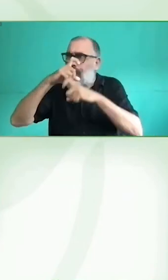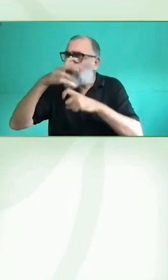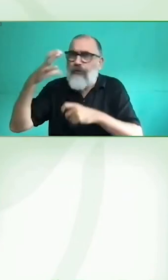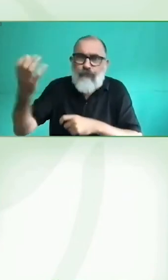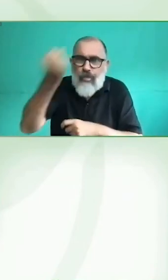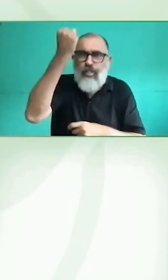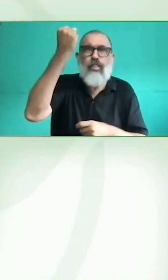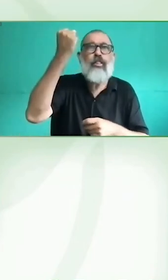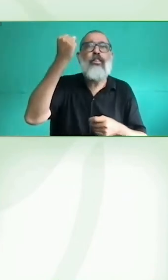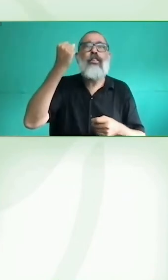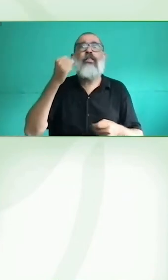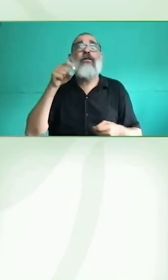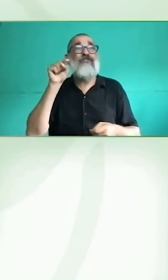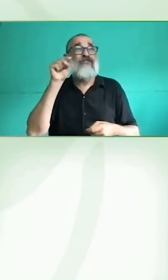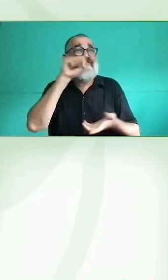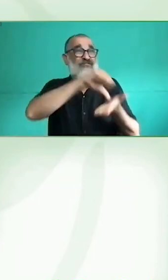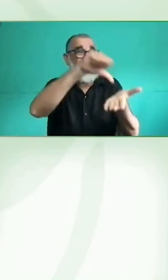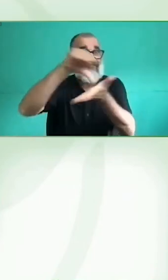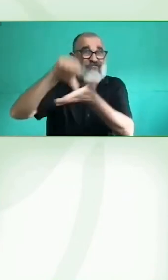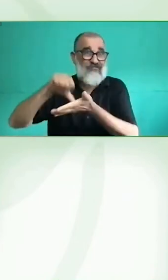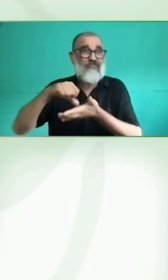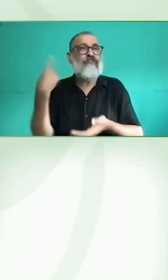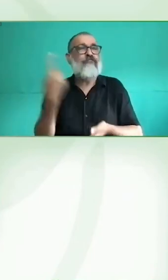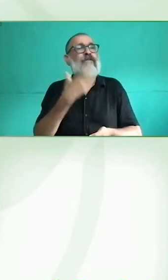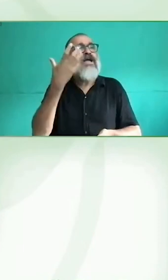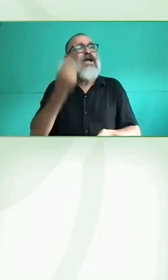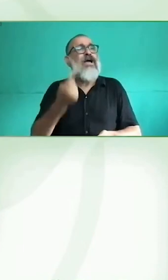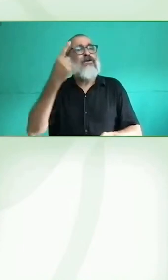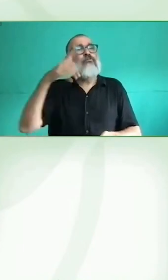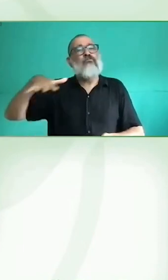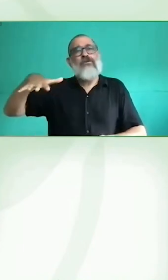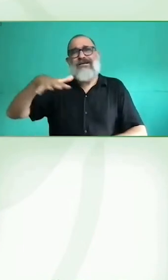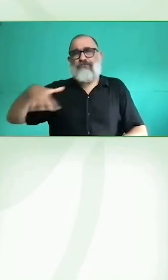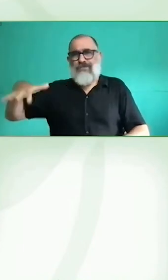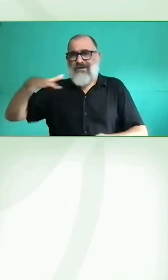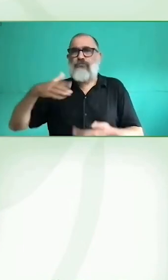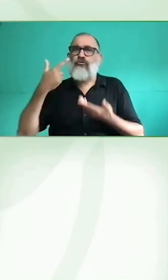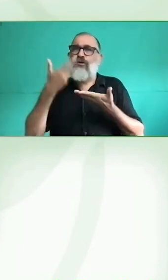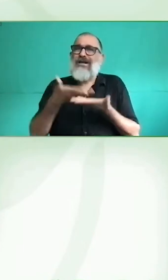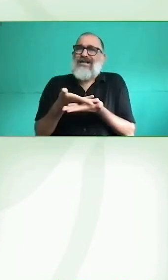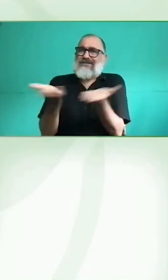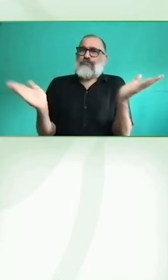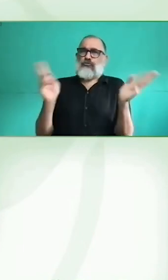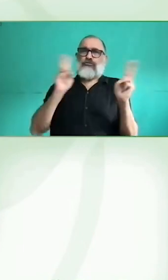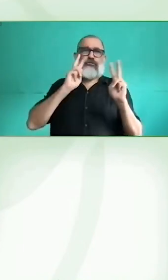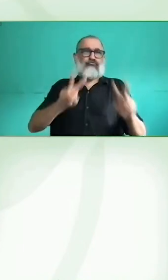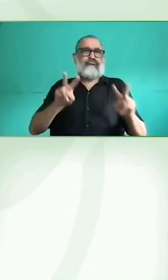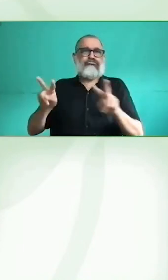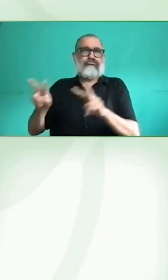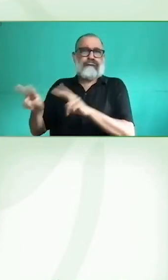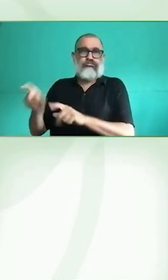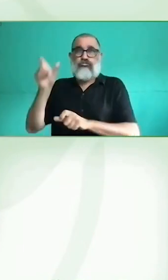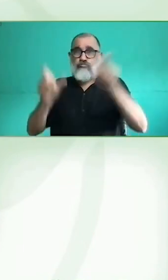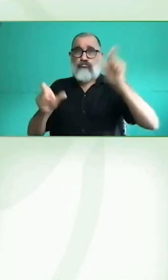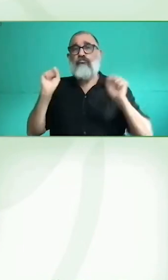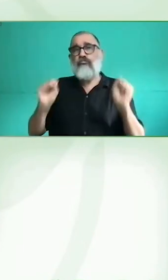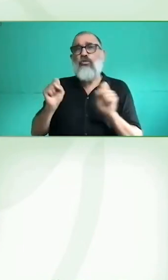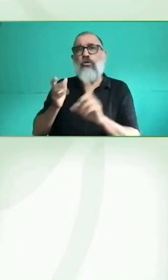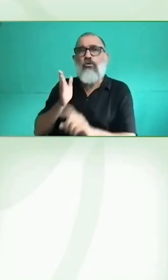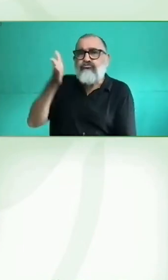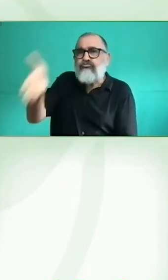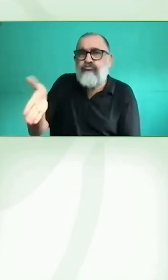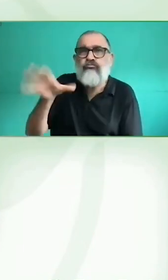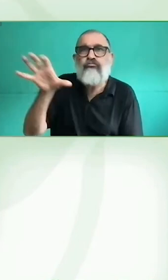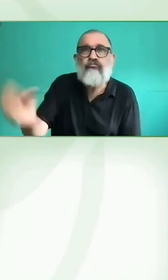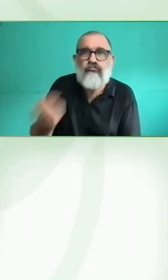terapeutas ocupacionales, arquitectos, etcétera, que nos están dando apoyo en esos centros para que la gente pueda ver la